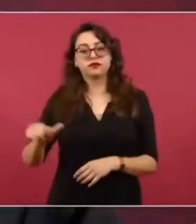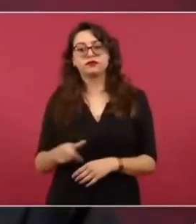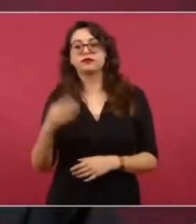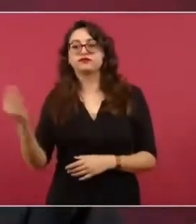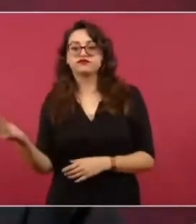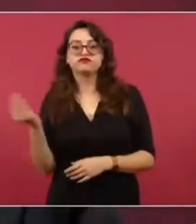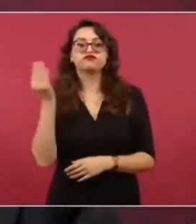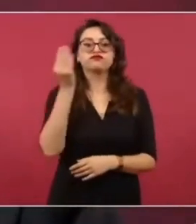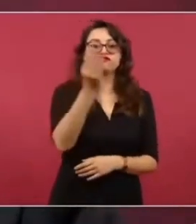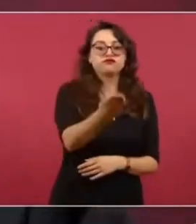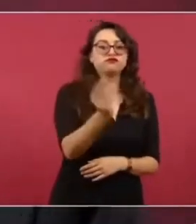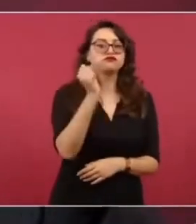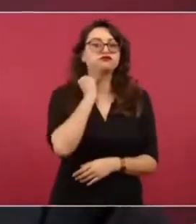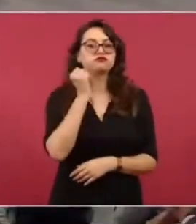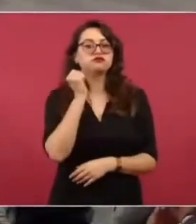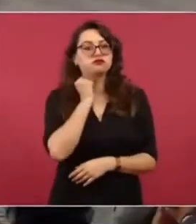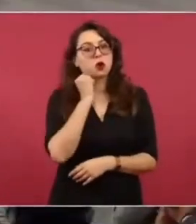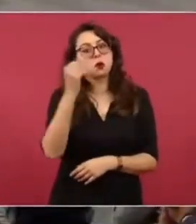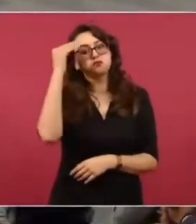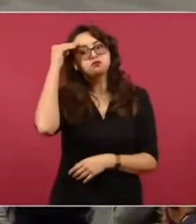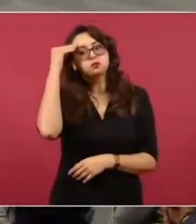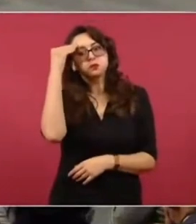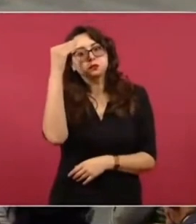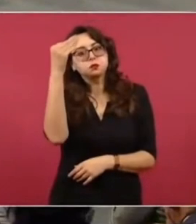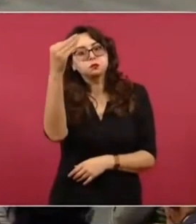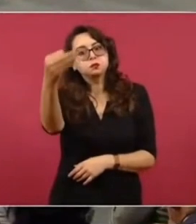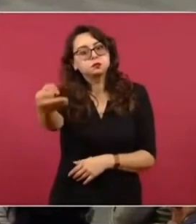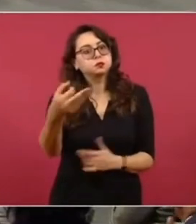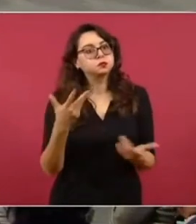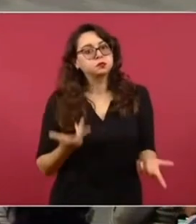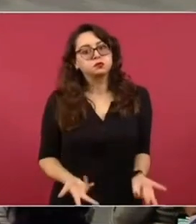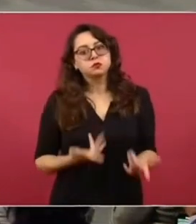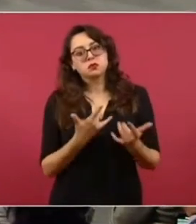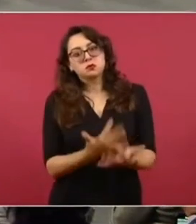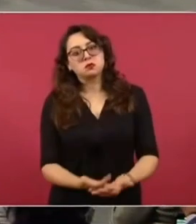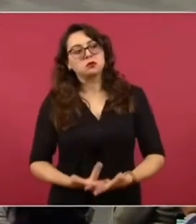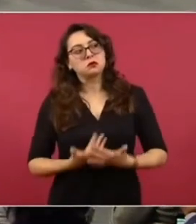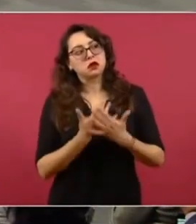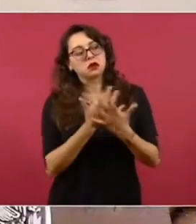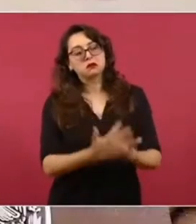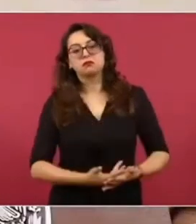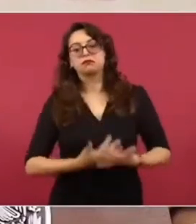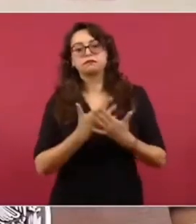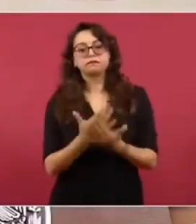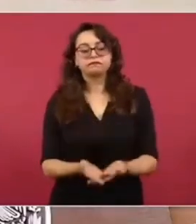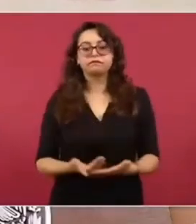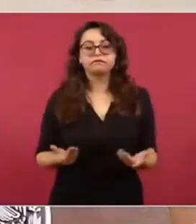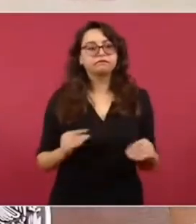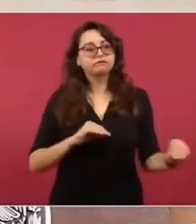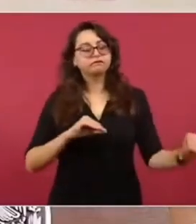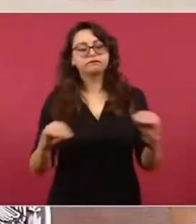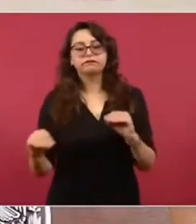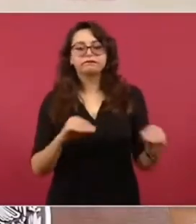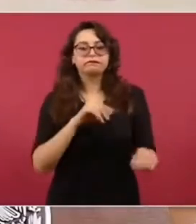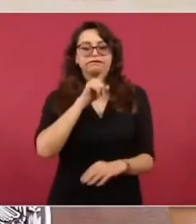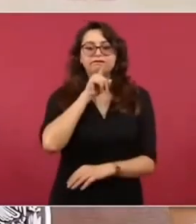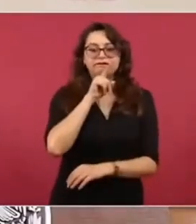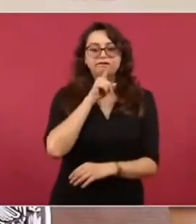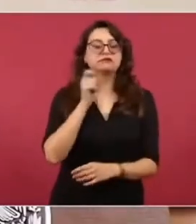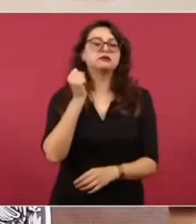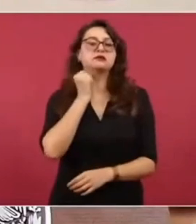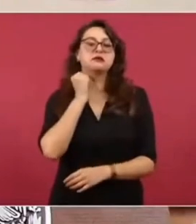Senado y ahí se congeló en la Comisión de Educación de esta Cámara. Estamos participando